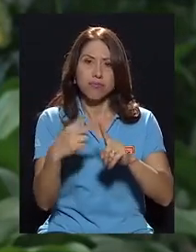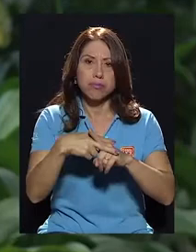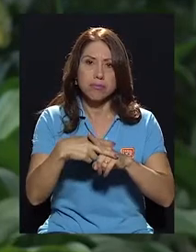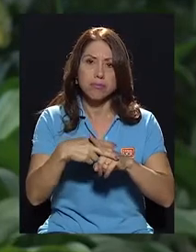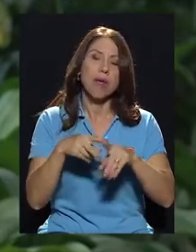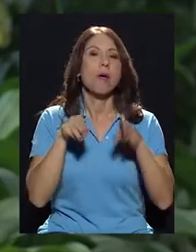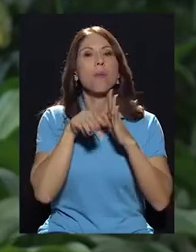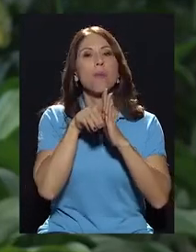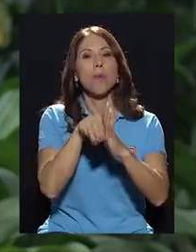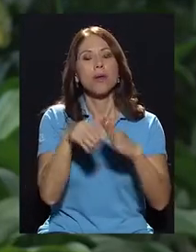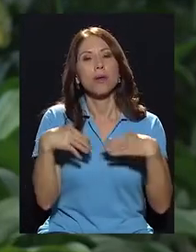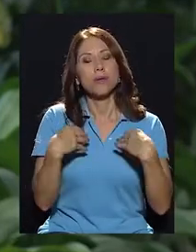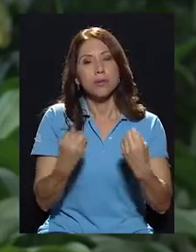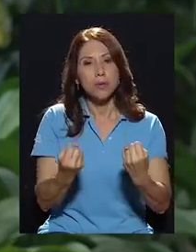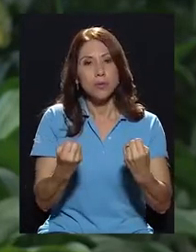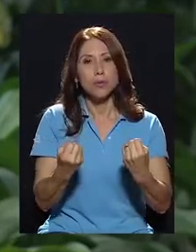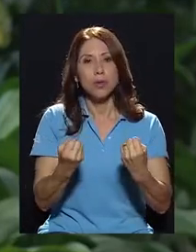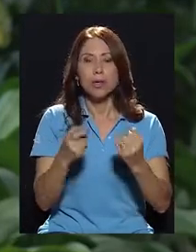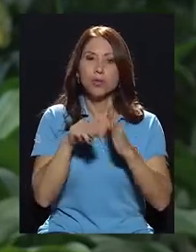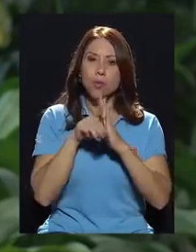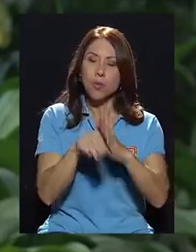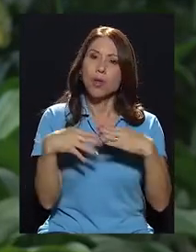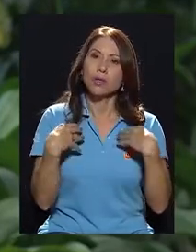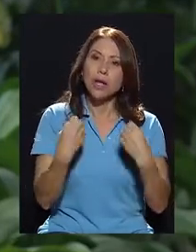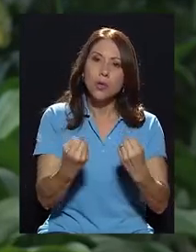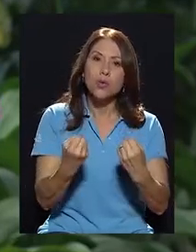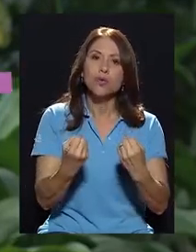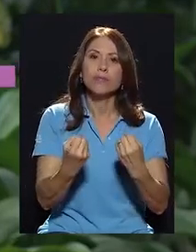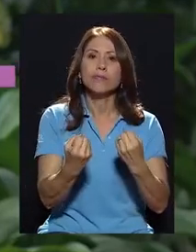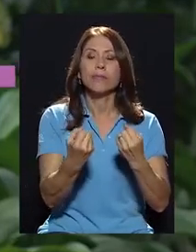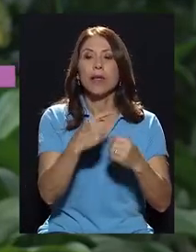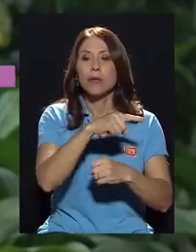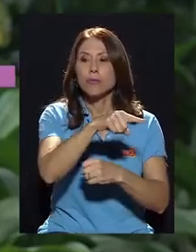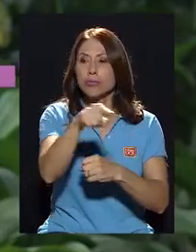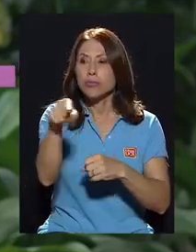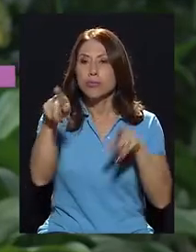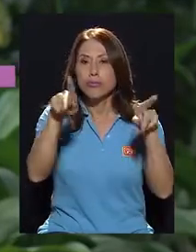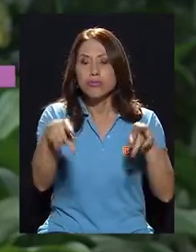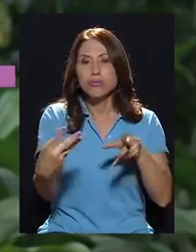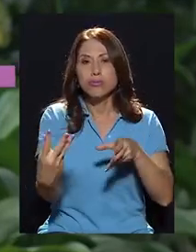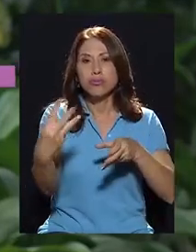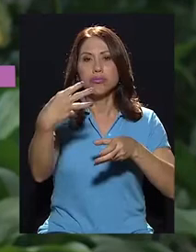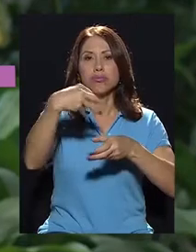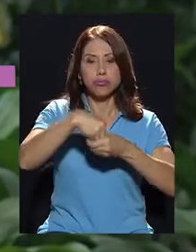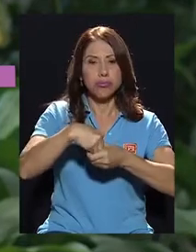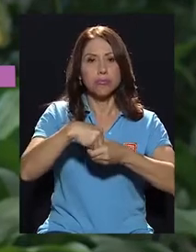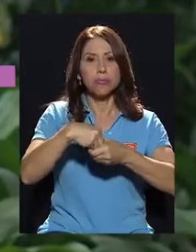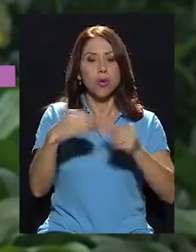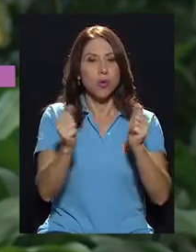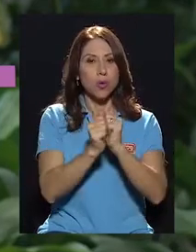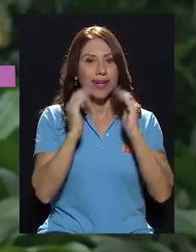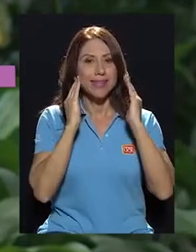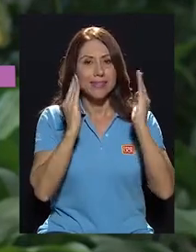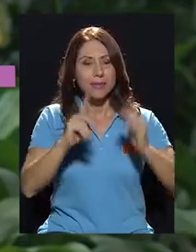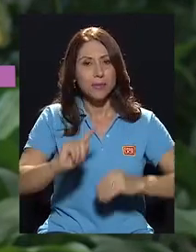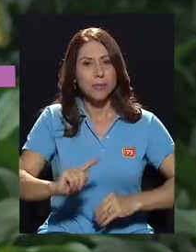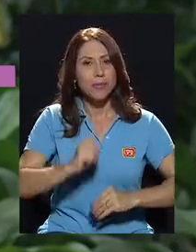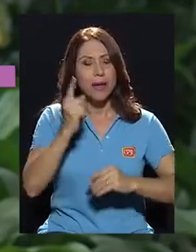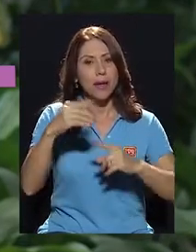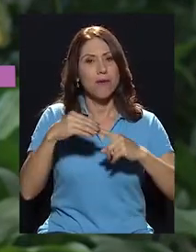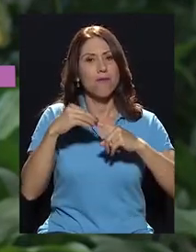modelo de salud es un modelo de salud inclusivo, con una atención primaria